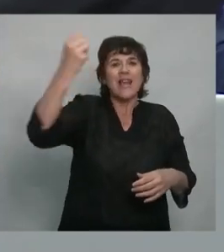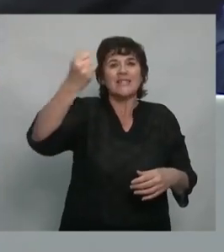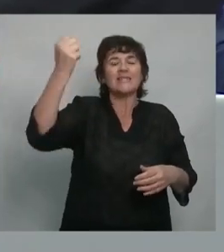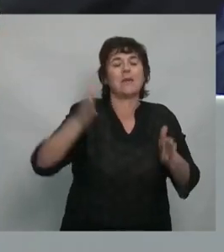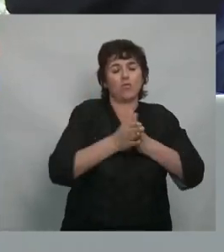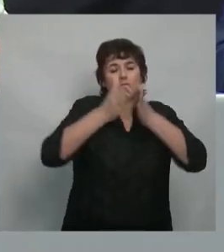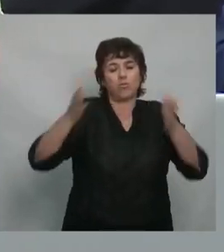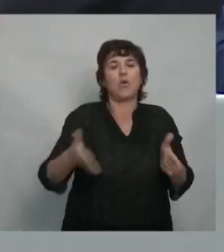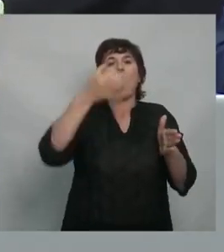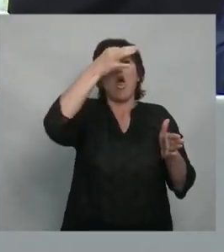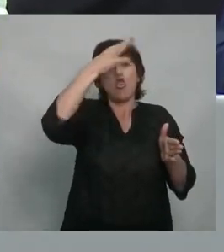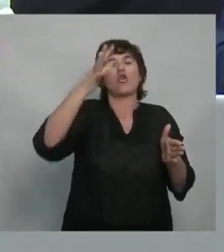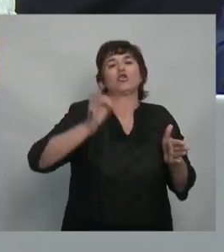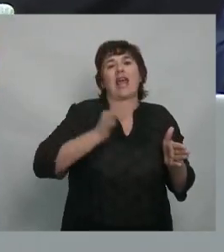medio.